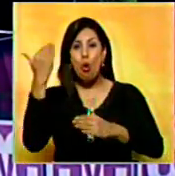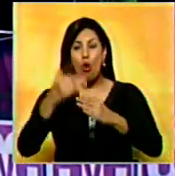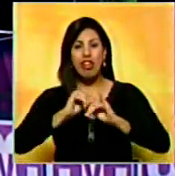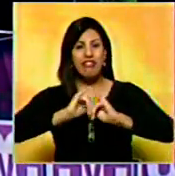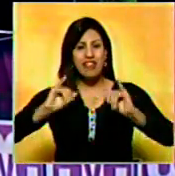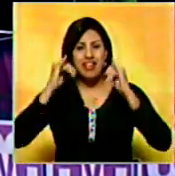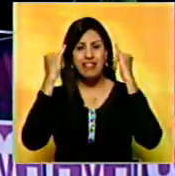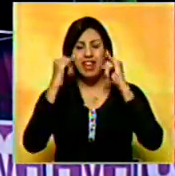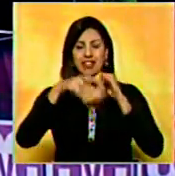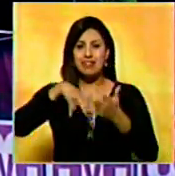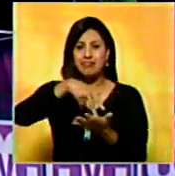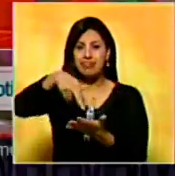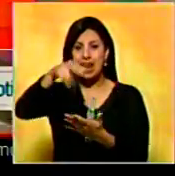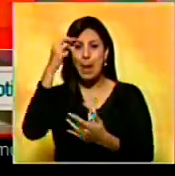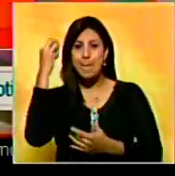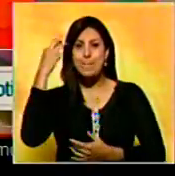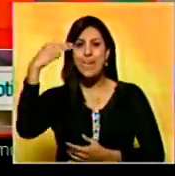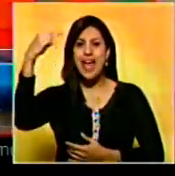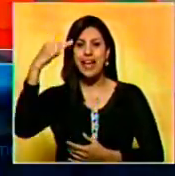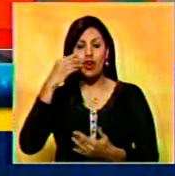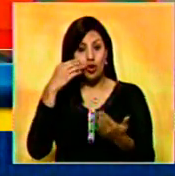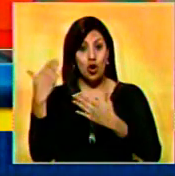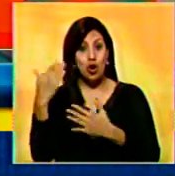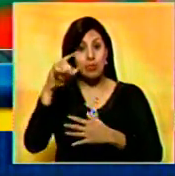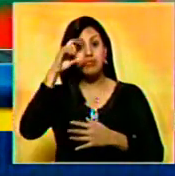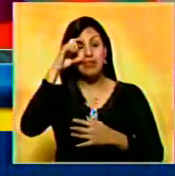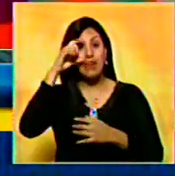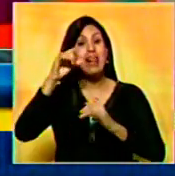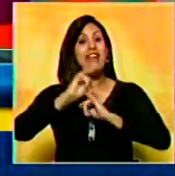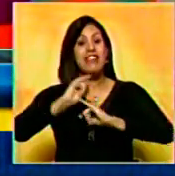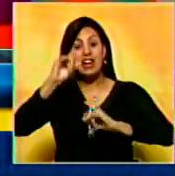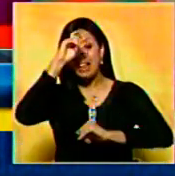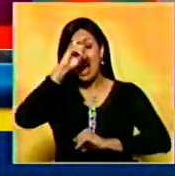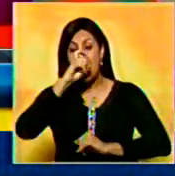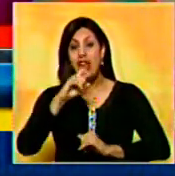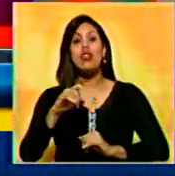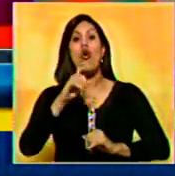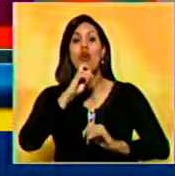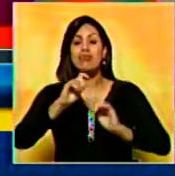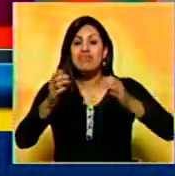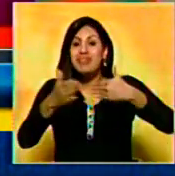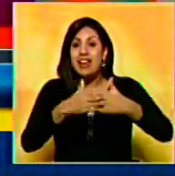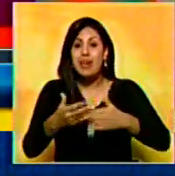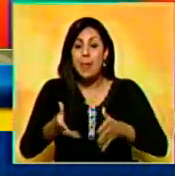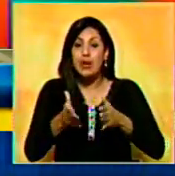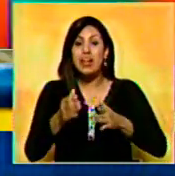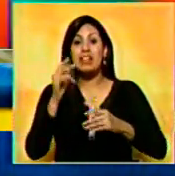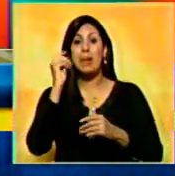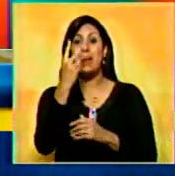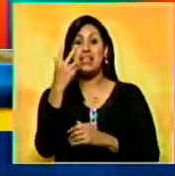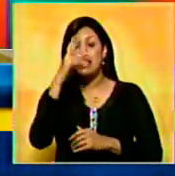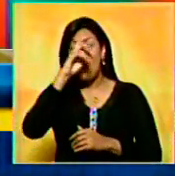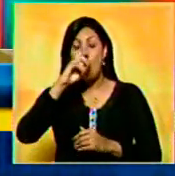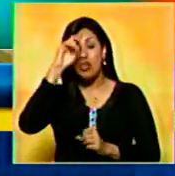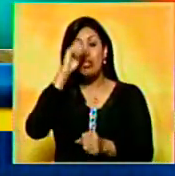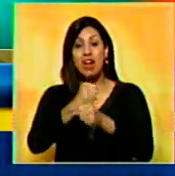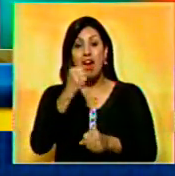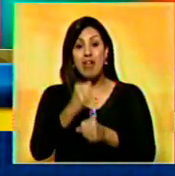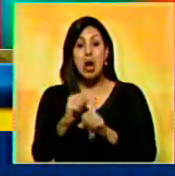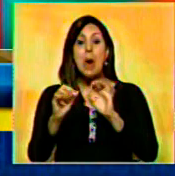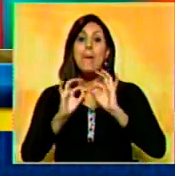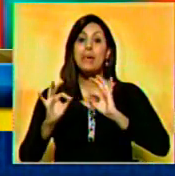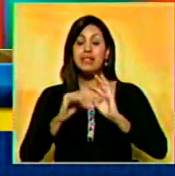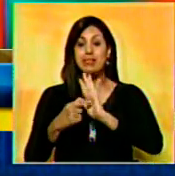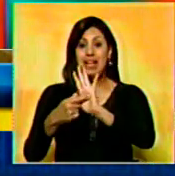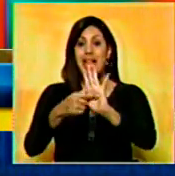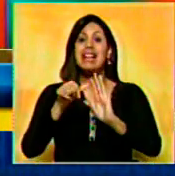festejo con un gran desfile en México. Sánchez cierra el año con brocha de oro y celebra un cuarto de siglo de carrera. Presentó una colección en la